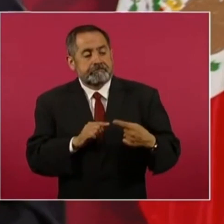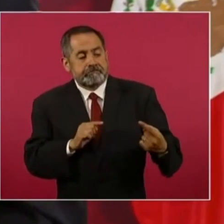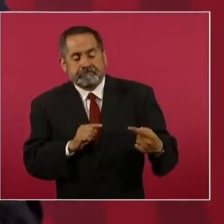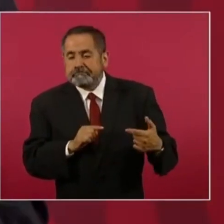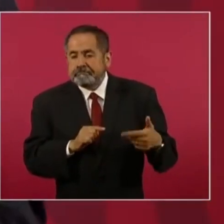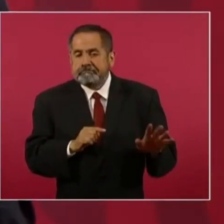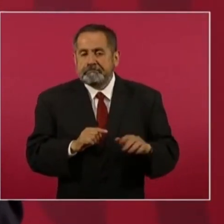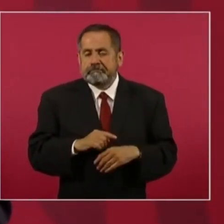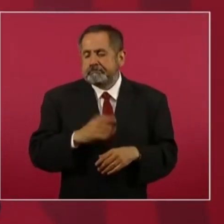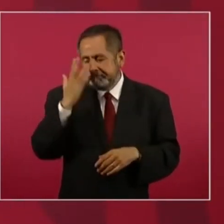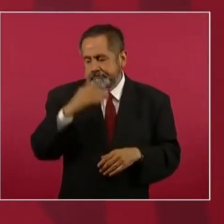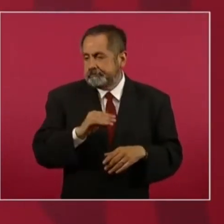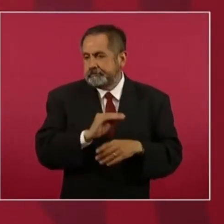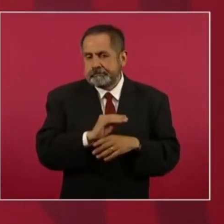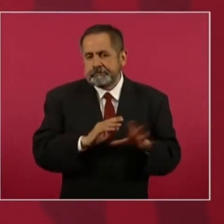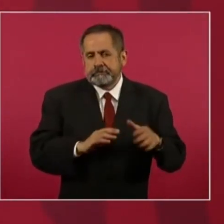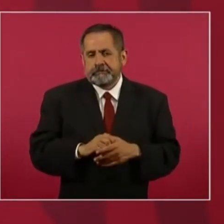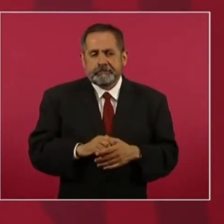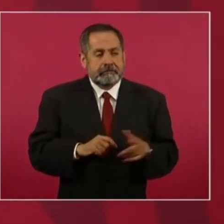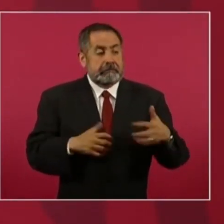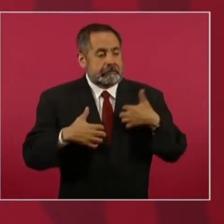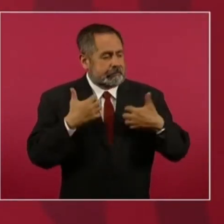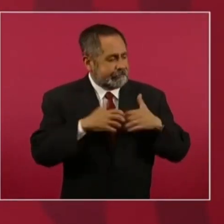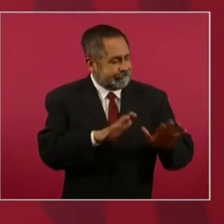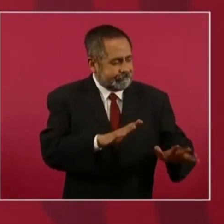pero como ya no se enojan tanto,